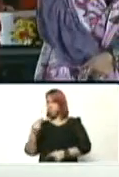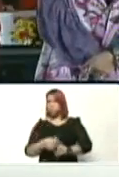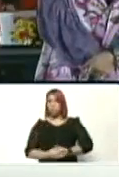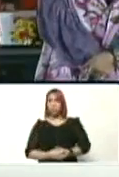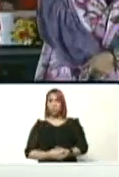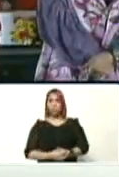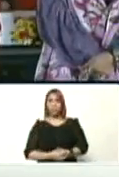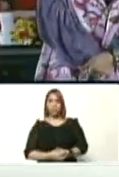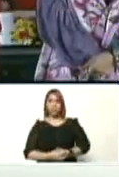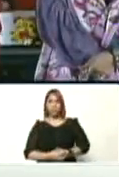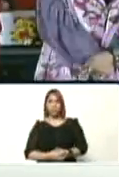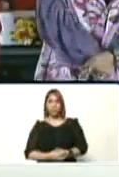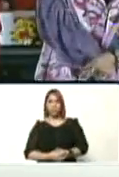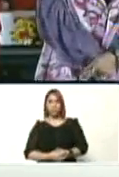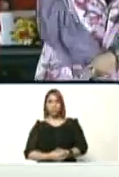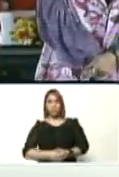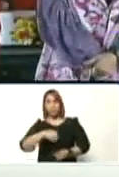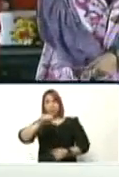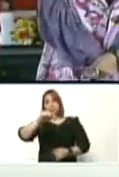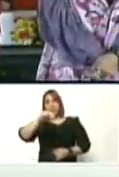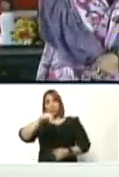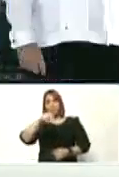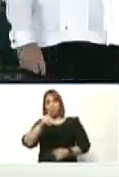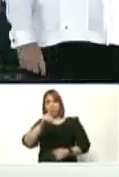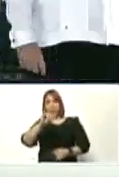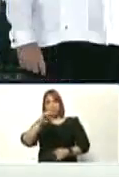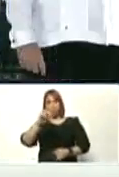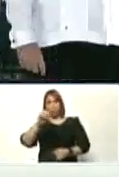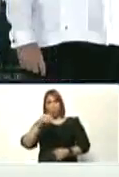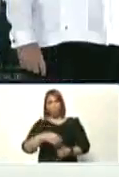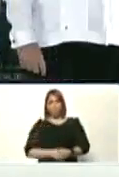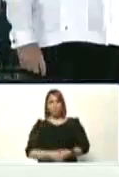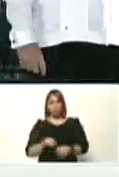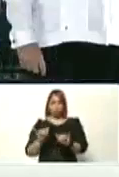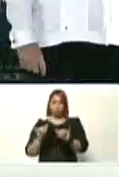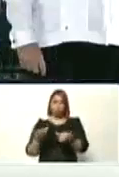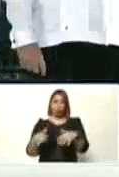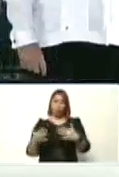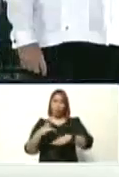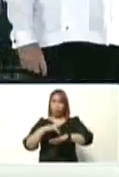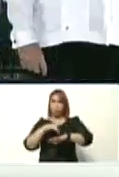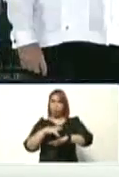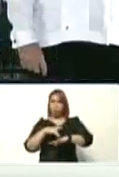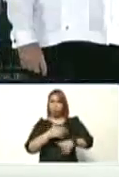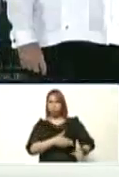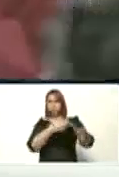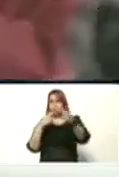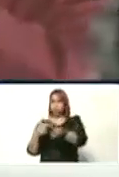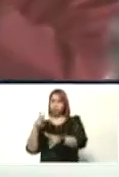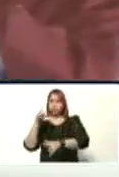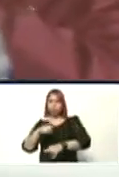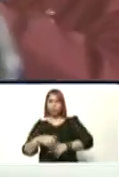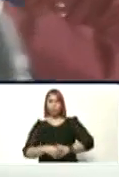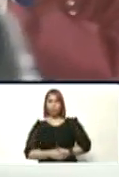comandante Augusto César Sandino en su momento cuando le tocó con armas en la mano